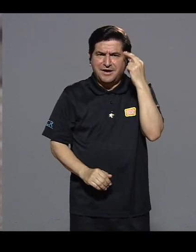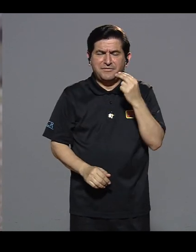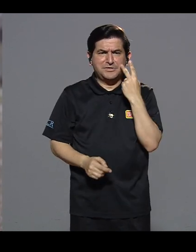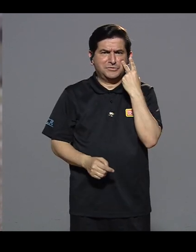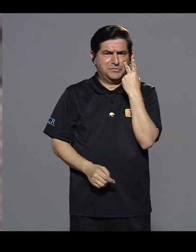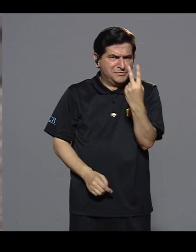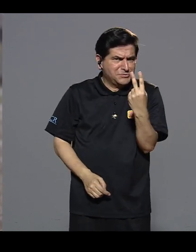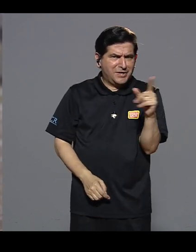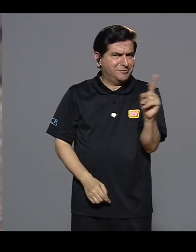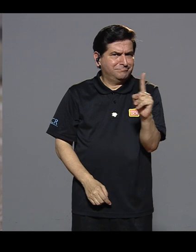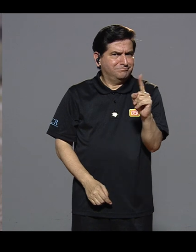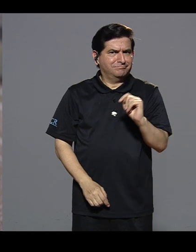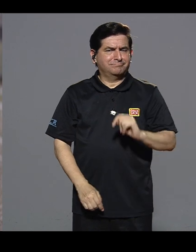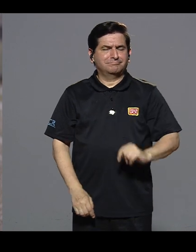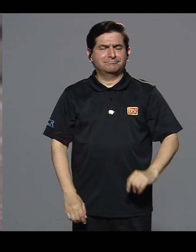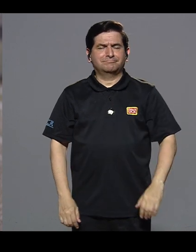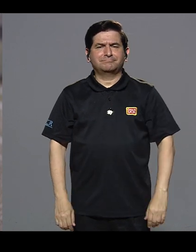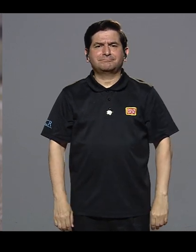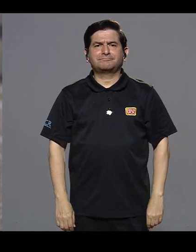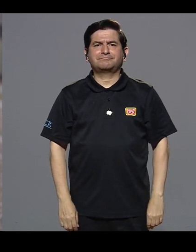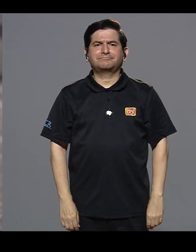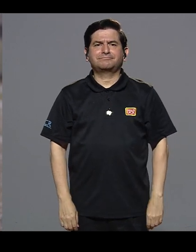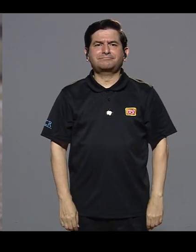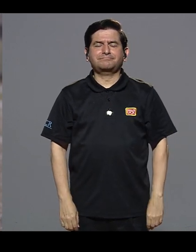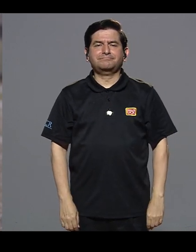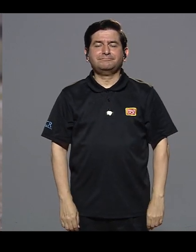capacidades por una cuestión visual.